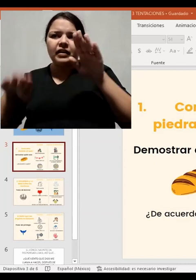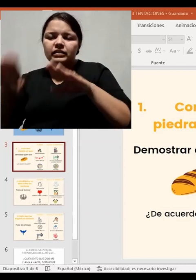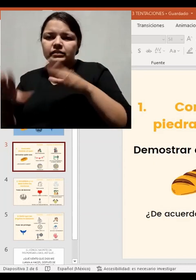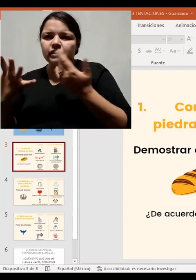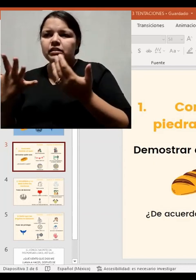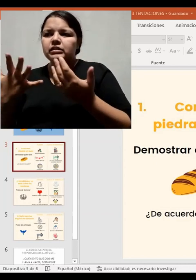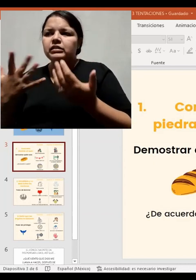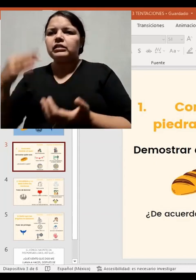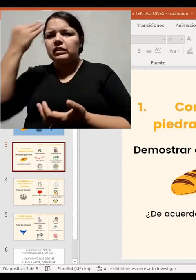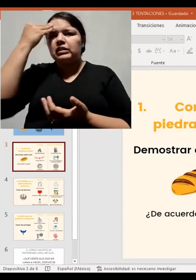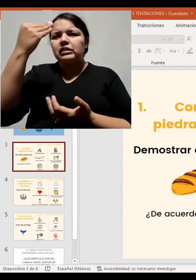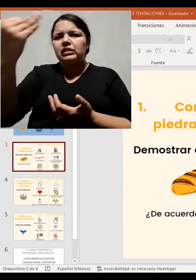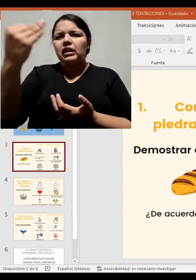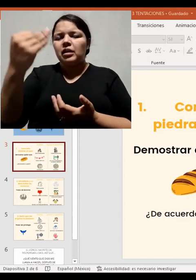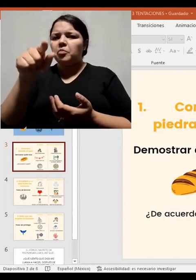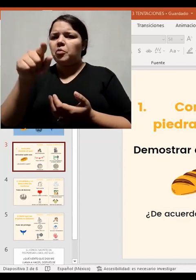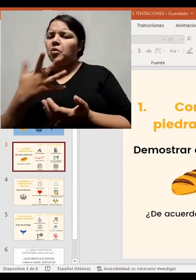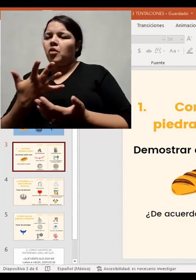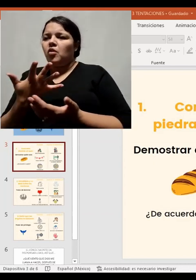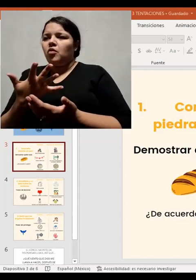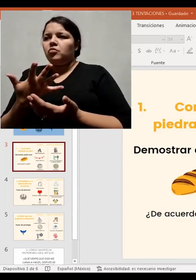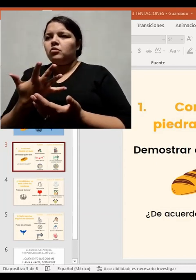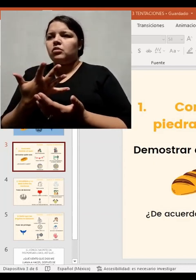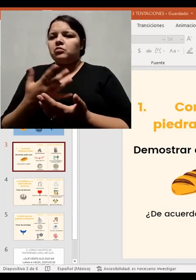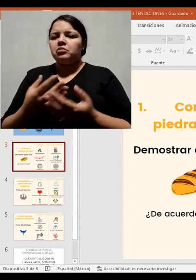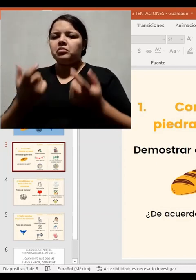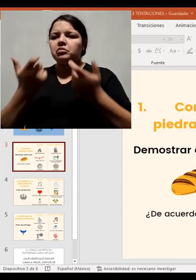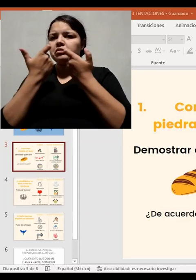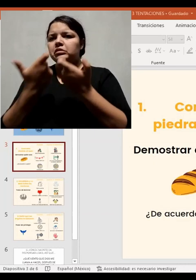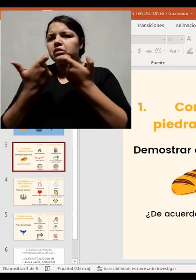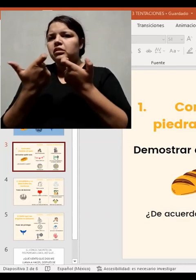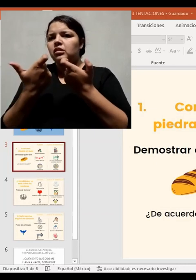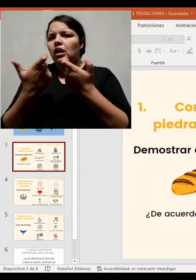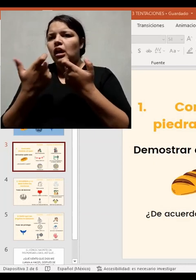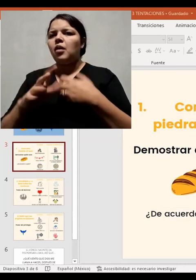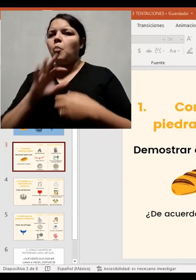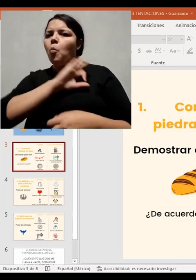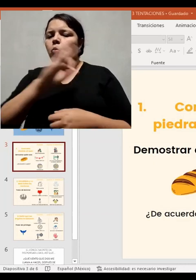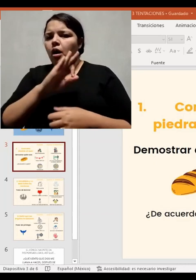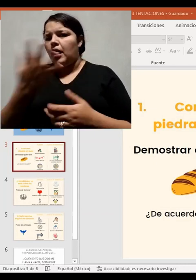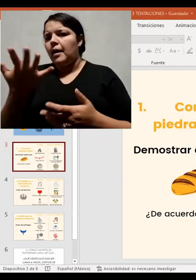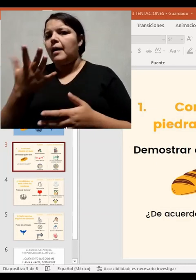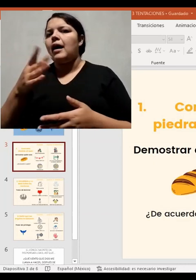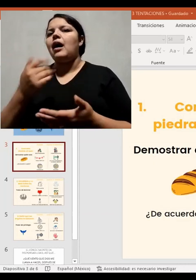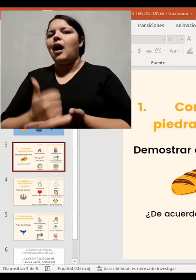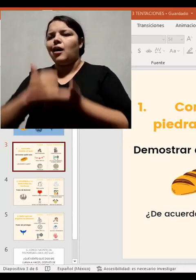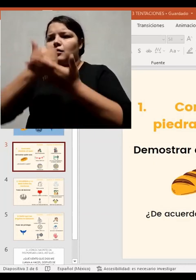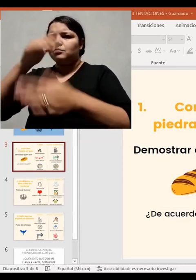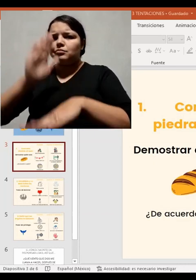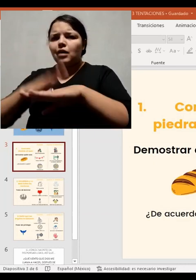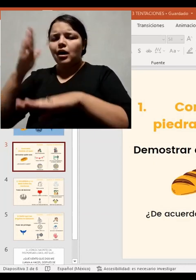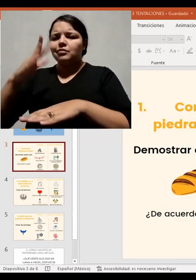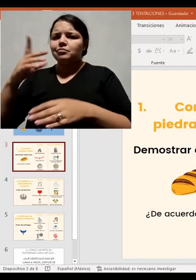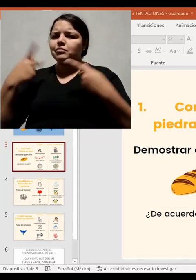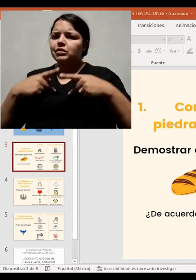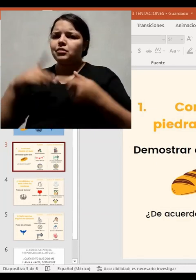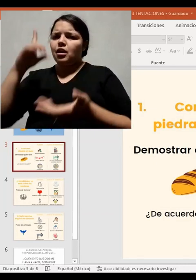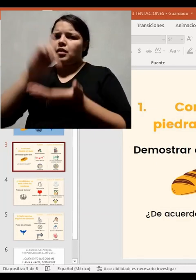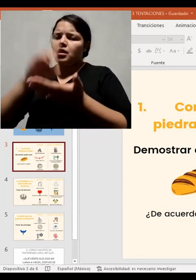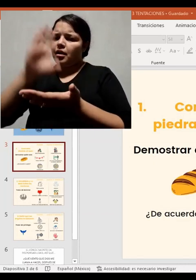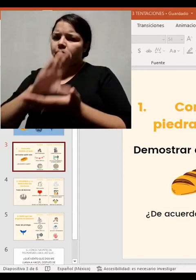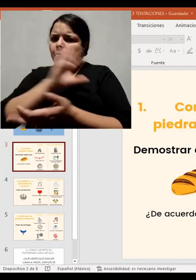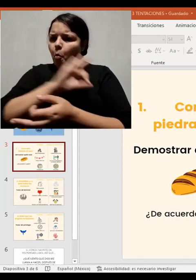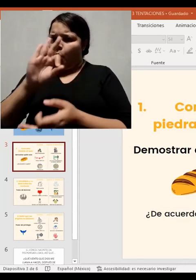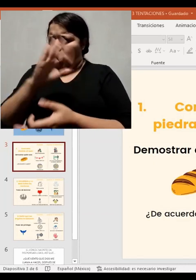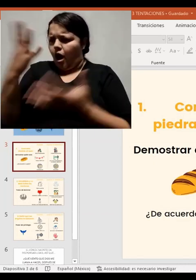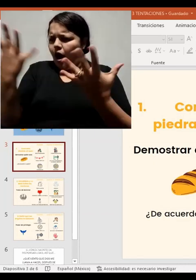de esa persona, estoy perdiendo sus habilidades, estoy perdiendo dinero porque realmente puedo aprovecharla. Las personas con discapacidad y todas las personas pueden